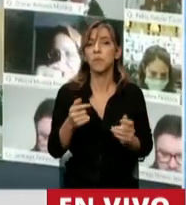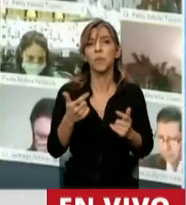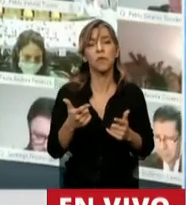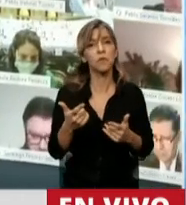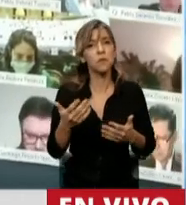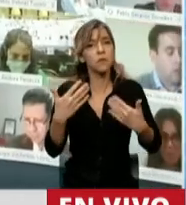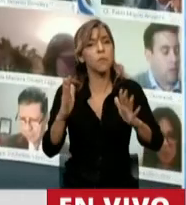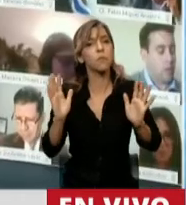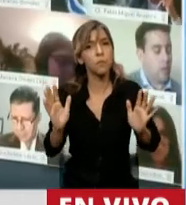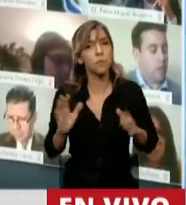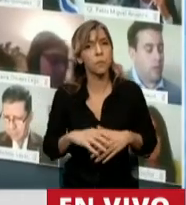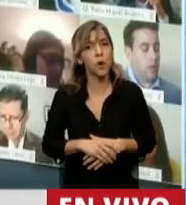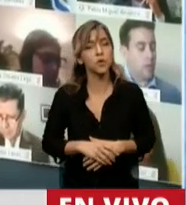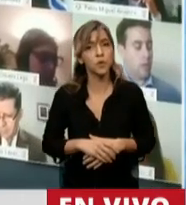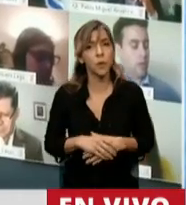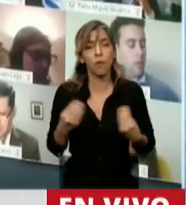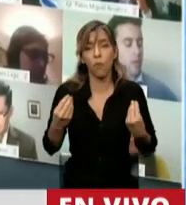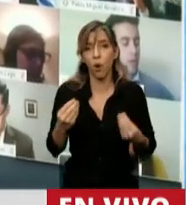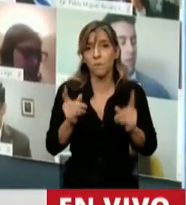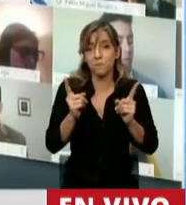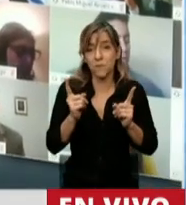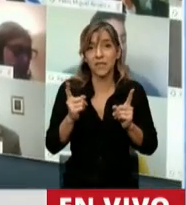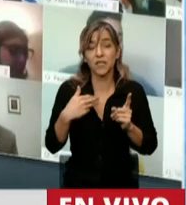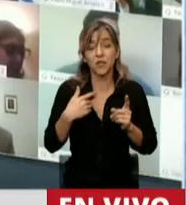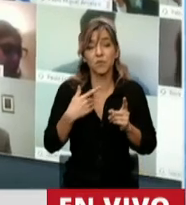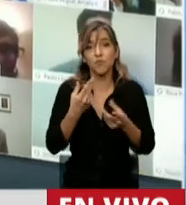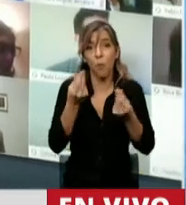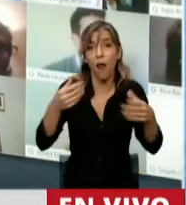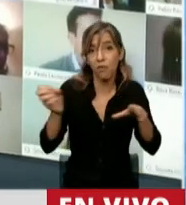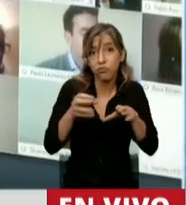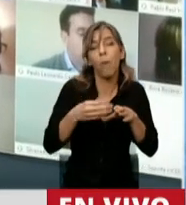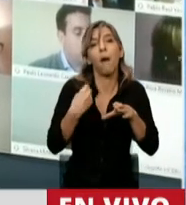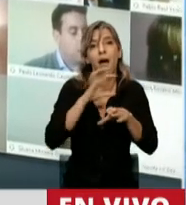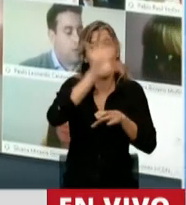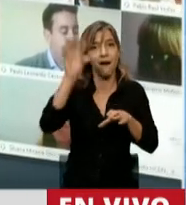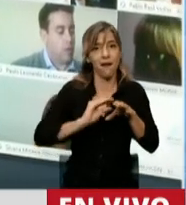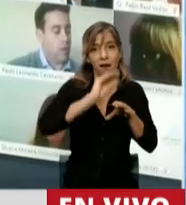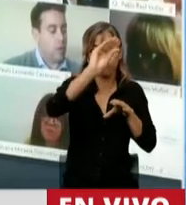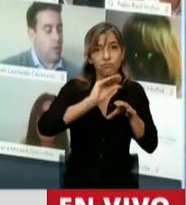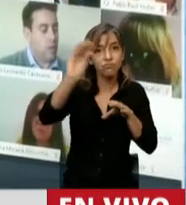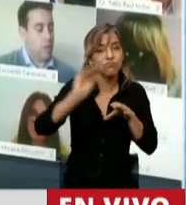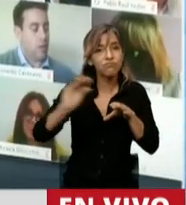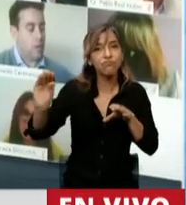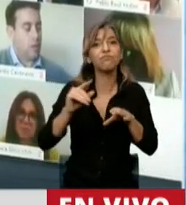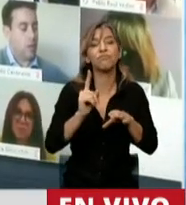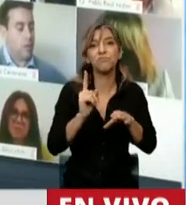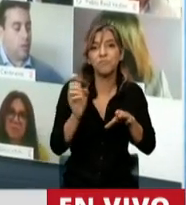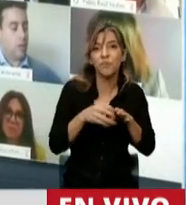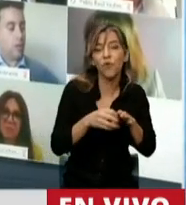los derechos que generen estos fondos coparticipables puedan ser estructurados como instrumentos financieros y